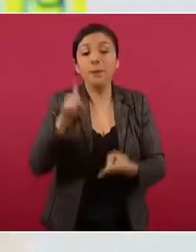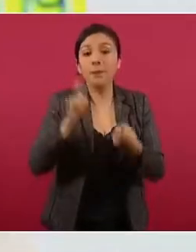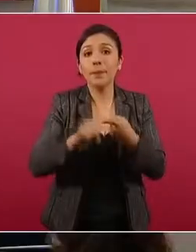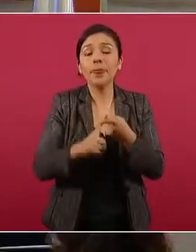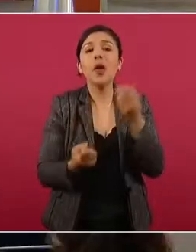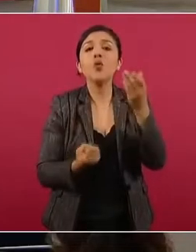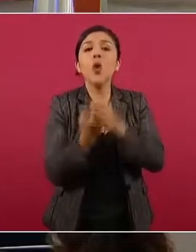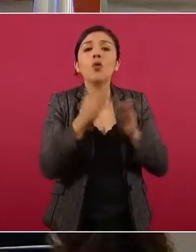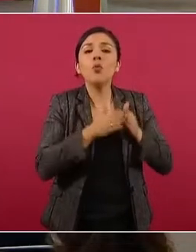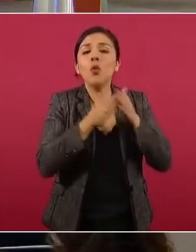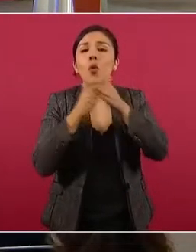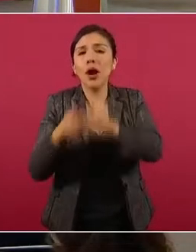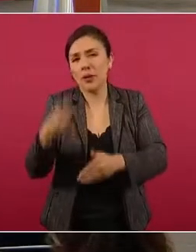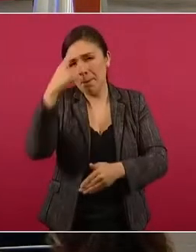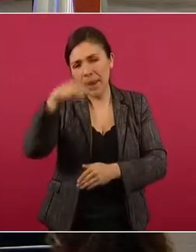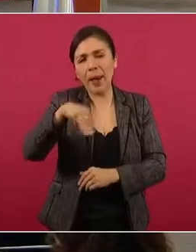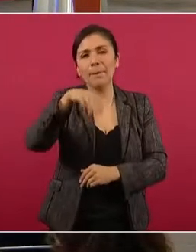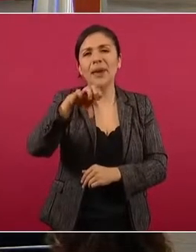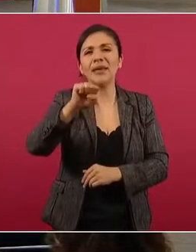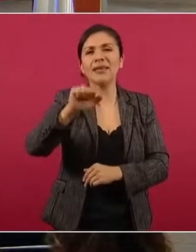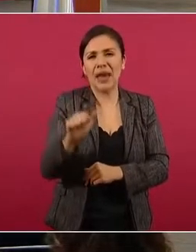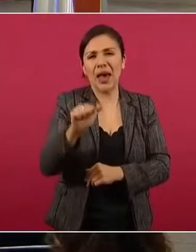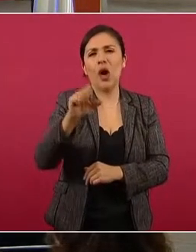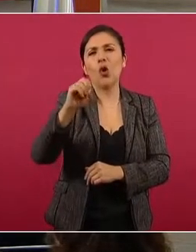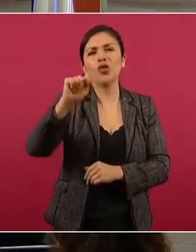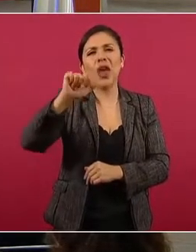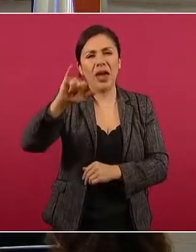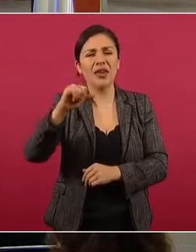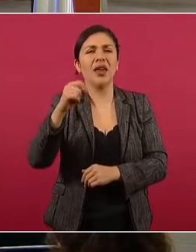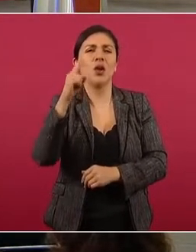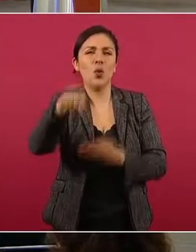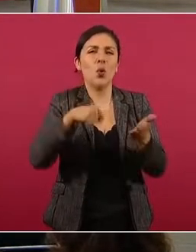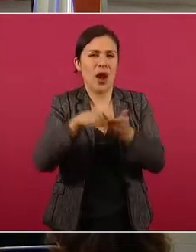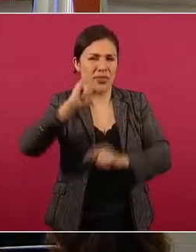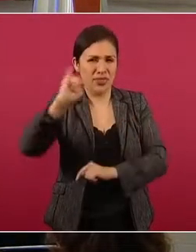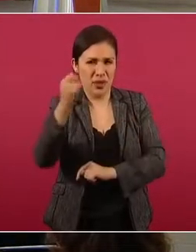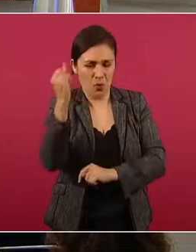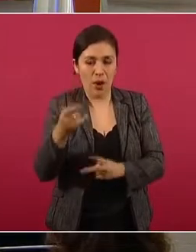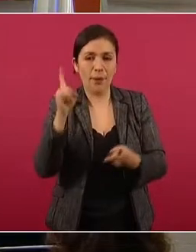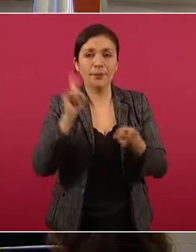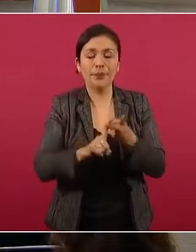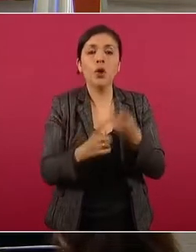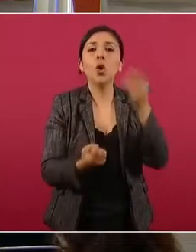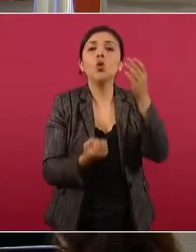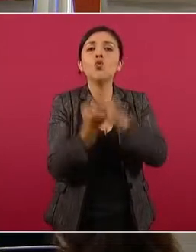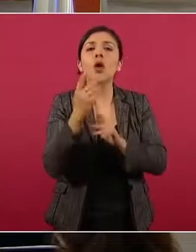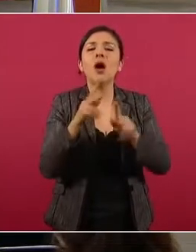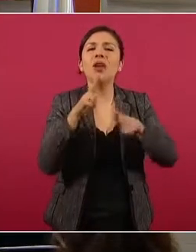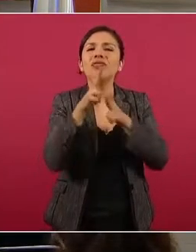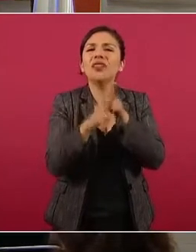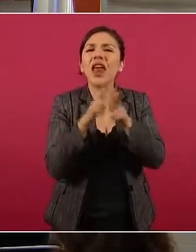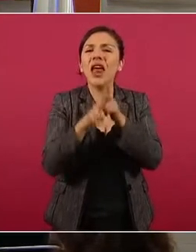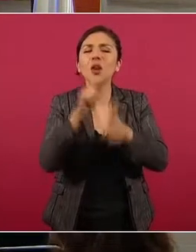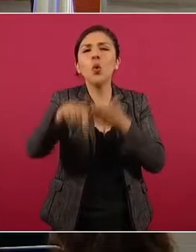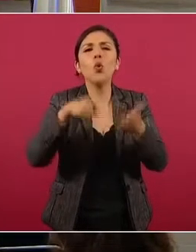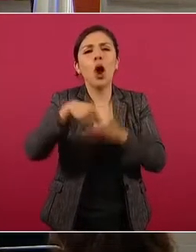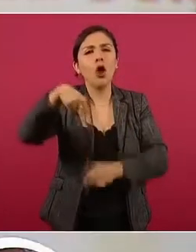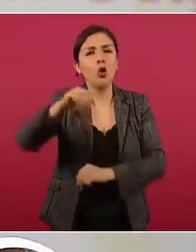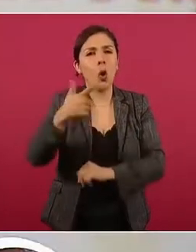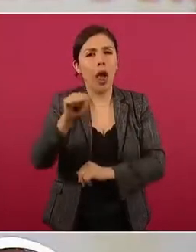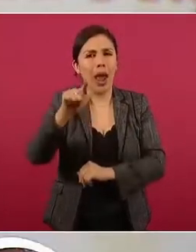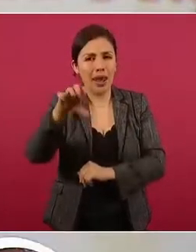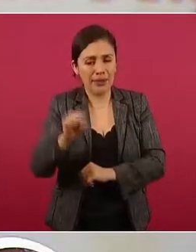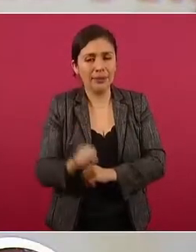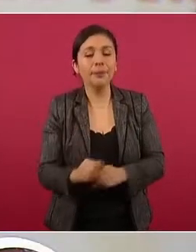nuevo puerto de entrada Mesa de Otay 2 en Tijuana, la reubicación de la línea férrea en Nogales, la